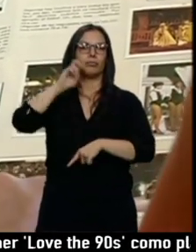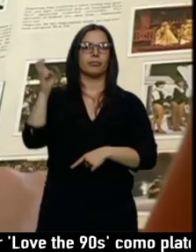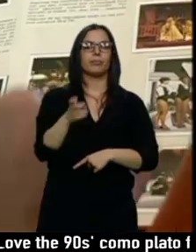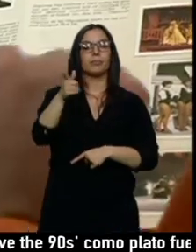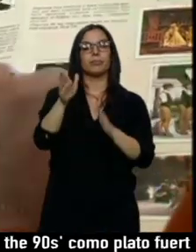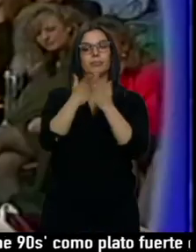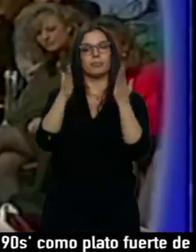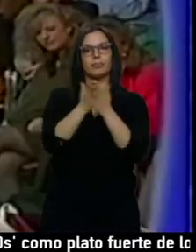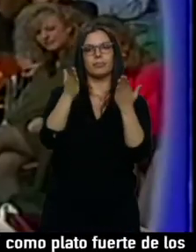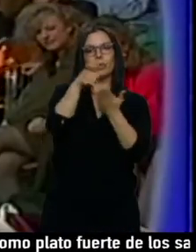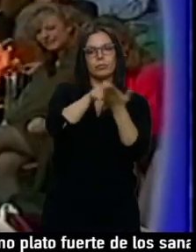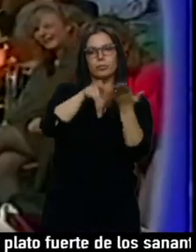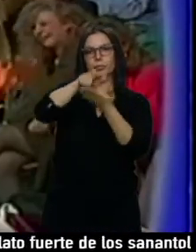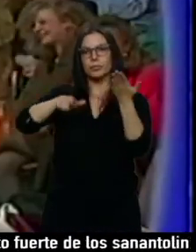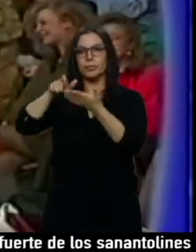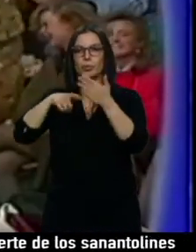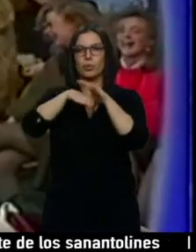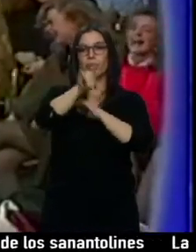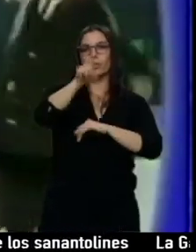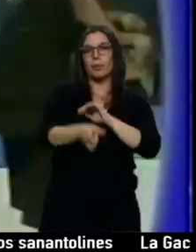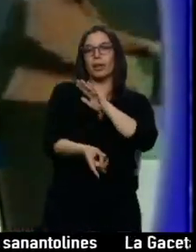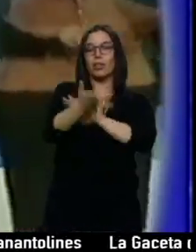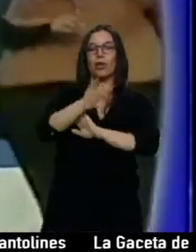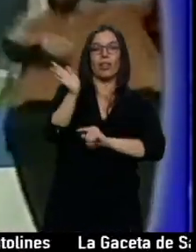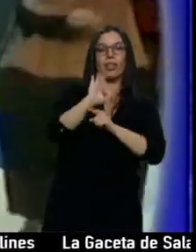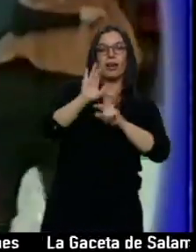todo en las creaciones del cine y la tele que llevan su nombre.